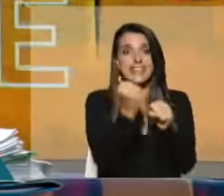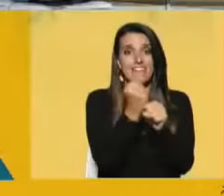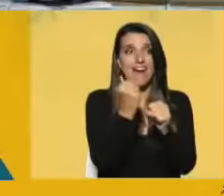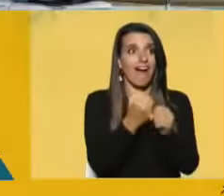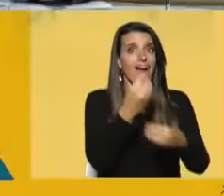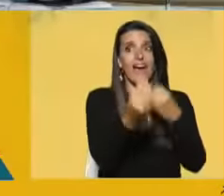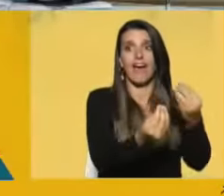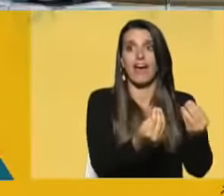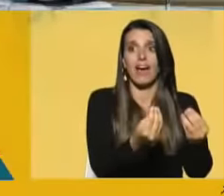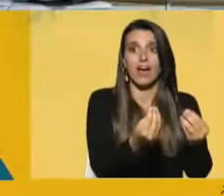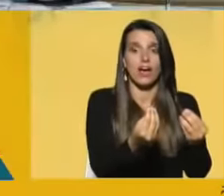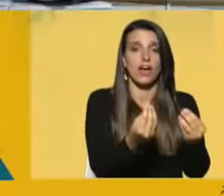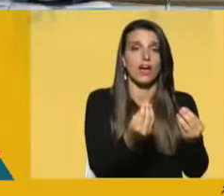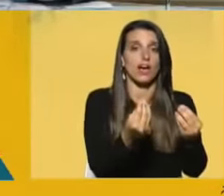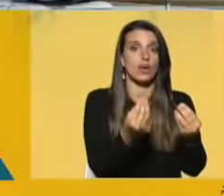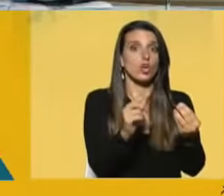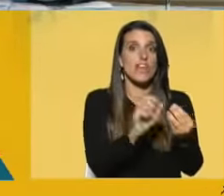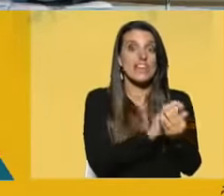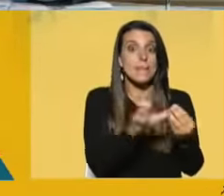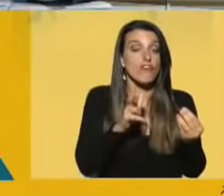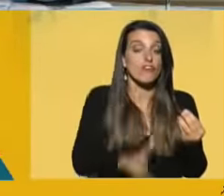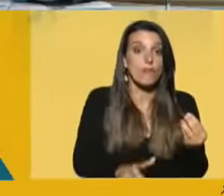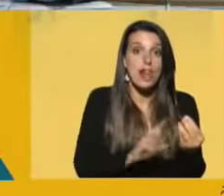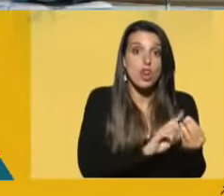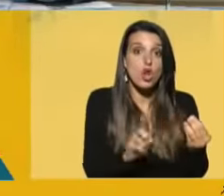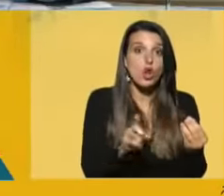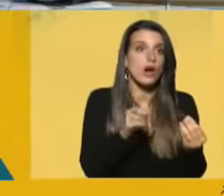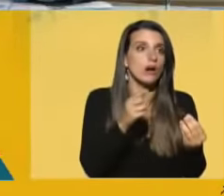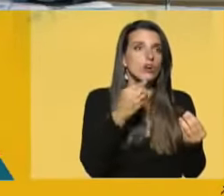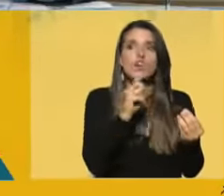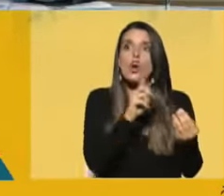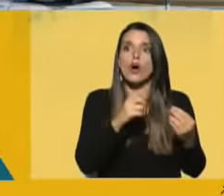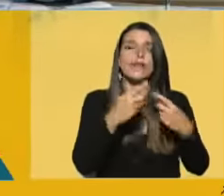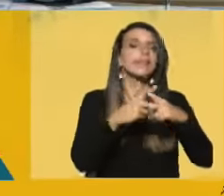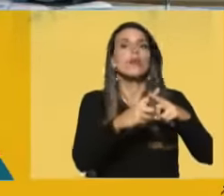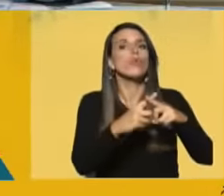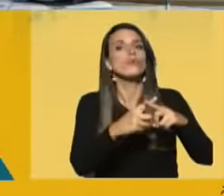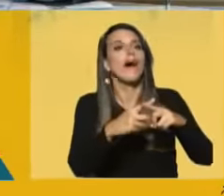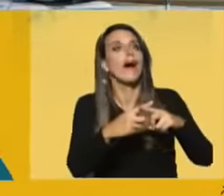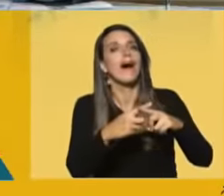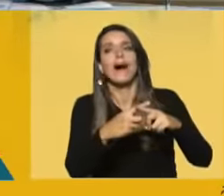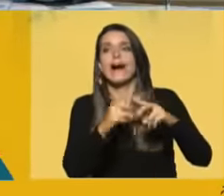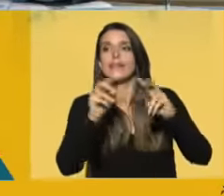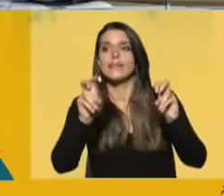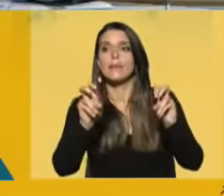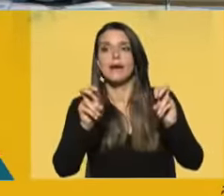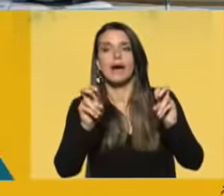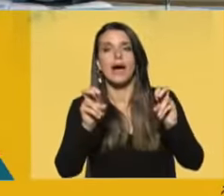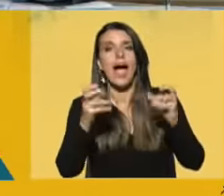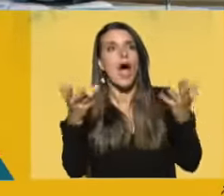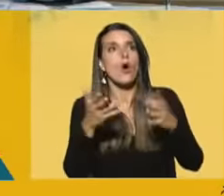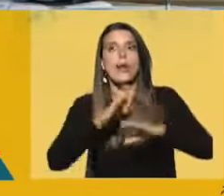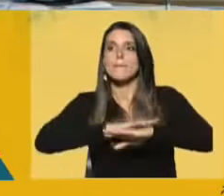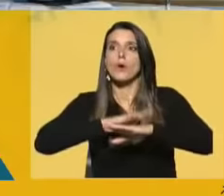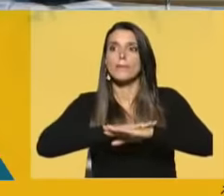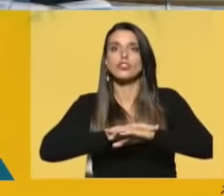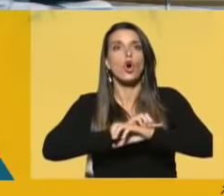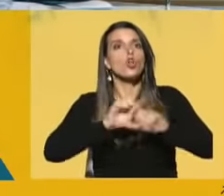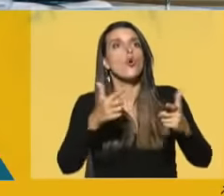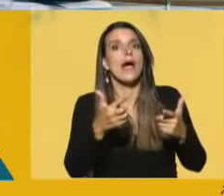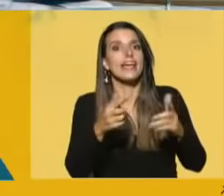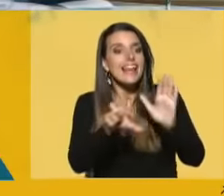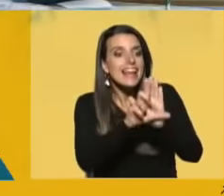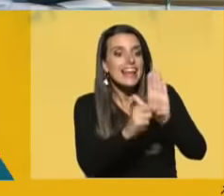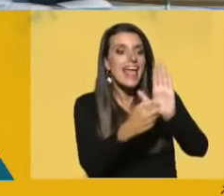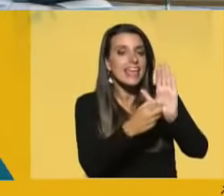pero la ley lo está permitiendo. Discutamos sobre la ley, no discutamos sobre que en este momento no está ocurriendo.